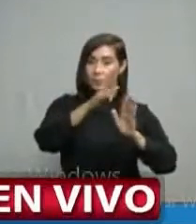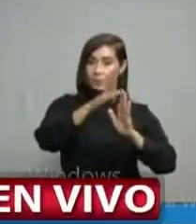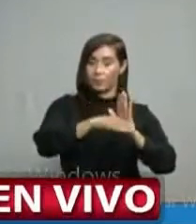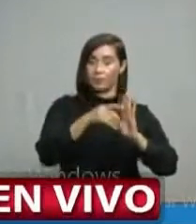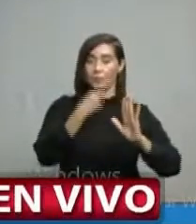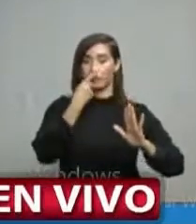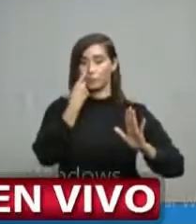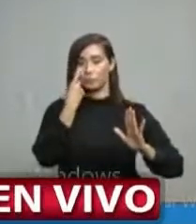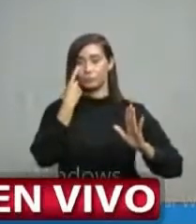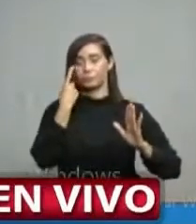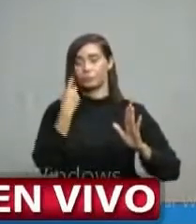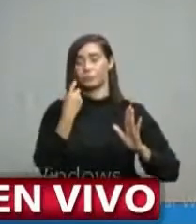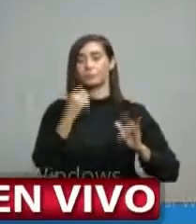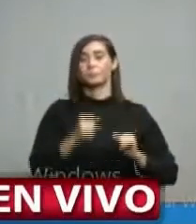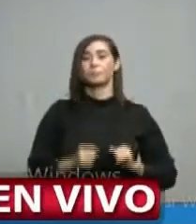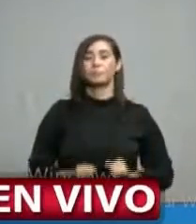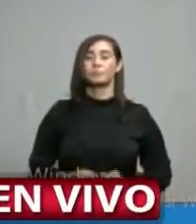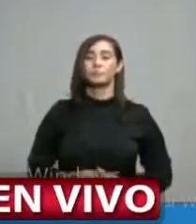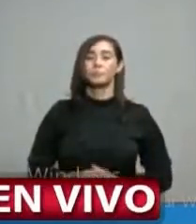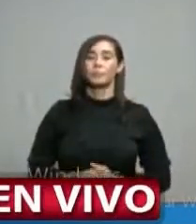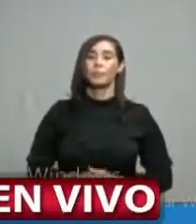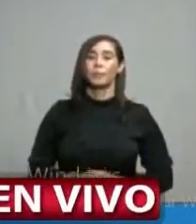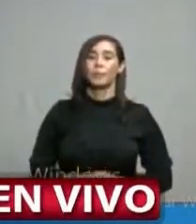de pruebas y positividad.